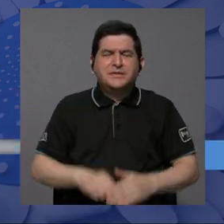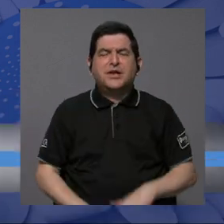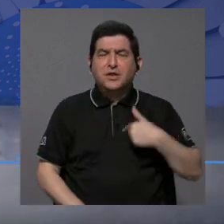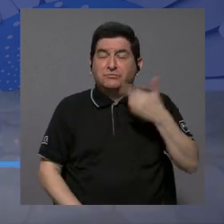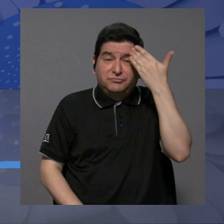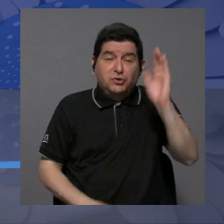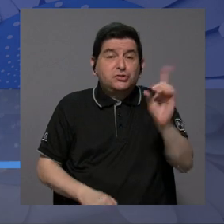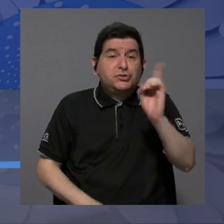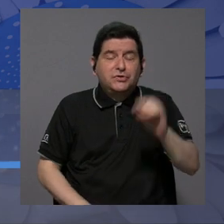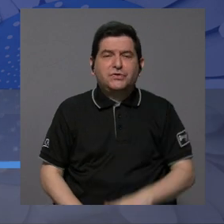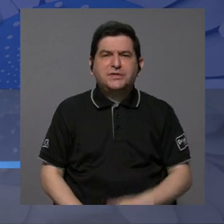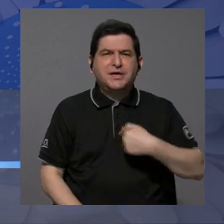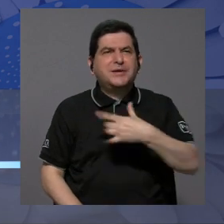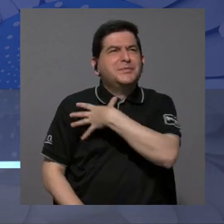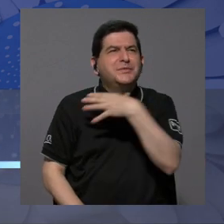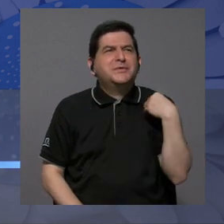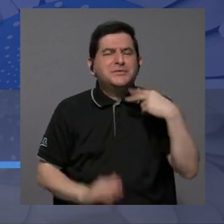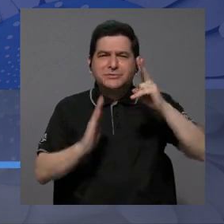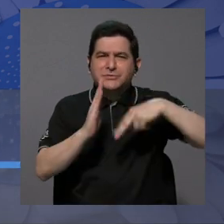gustó leer el libro Mote,